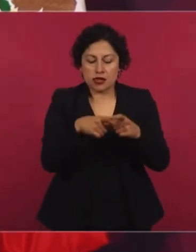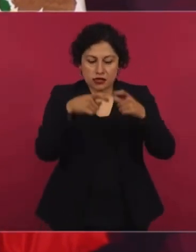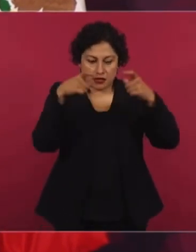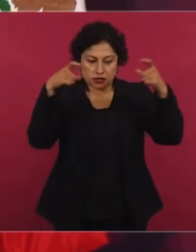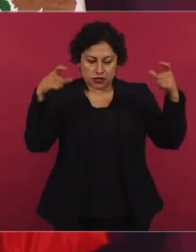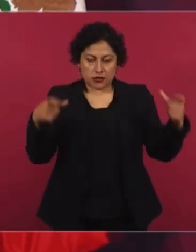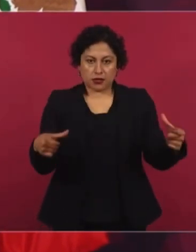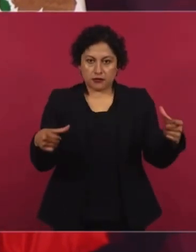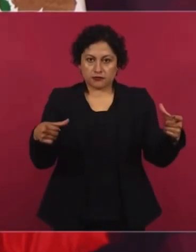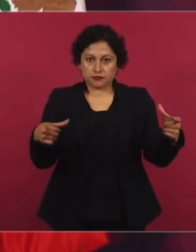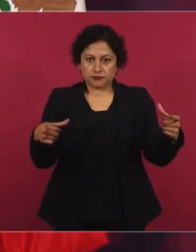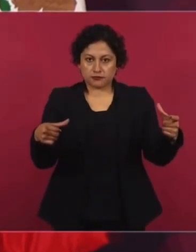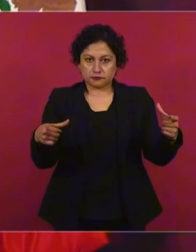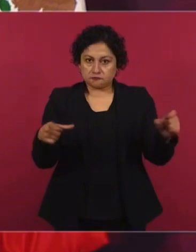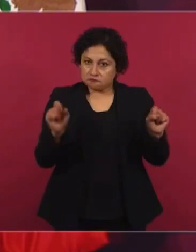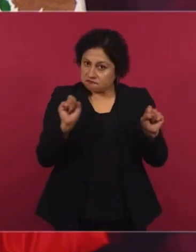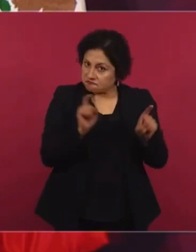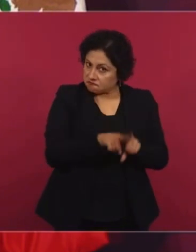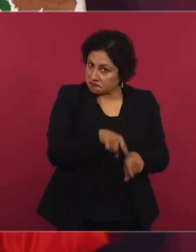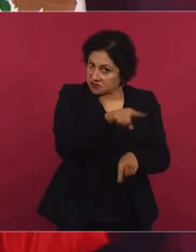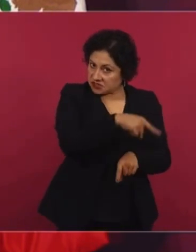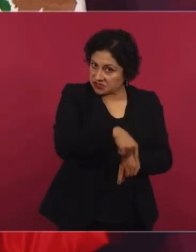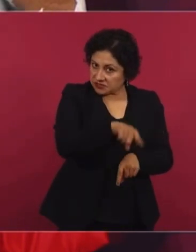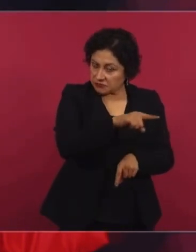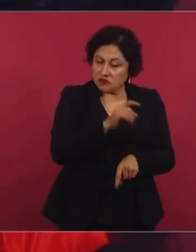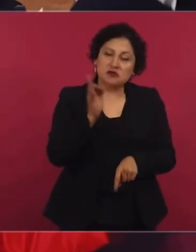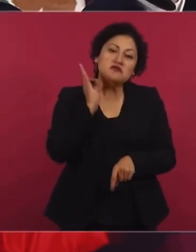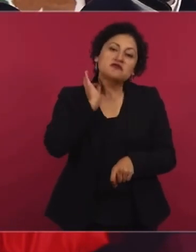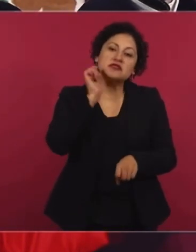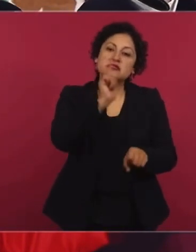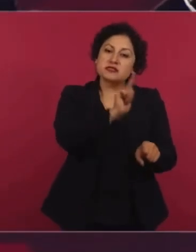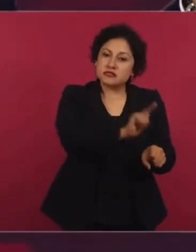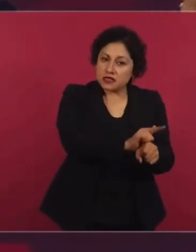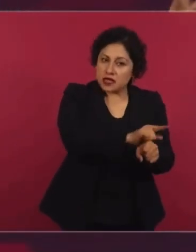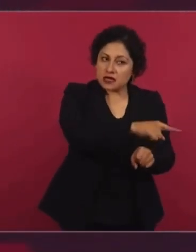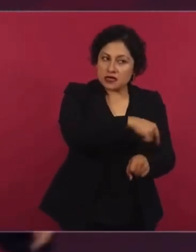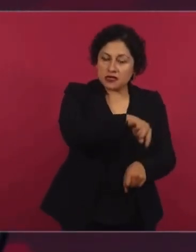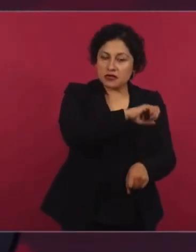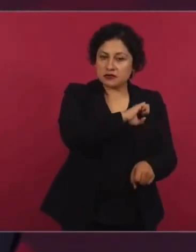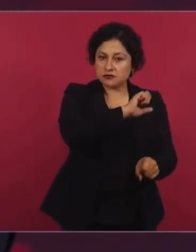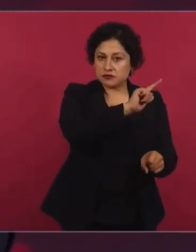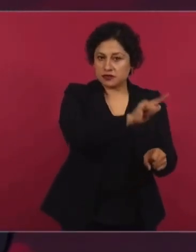especial, pues iban a fugar todos.